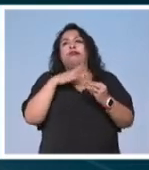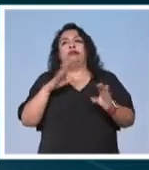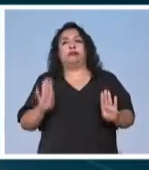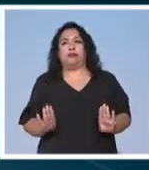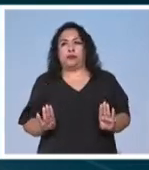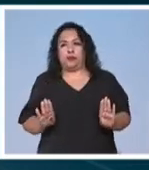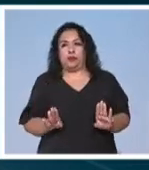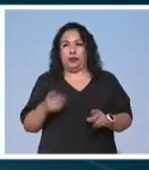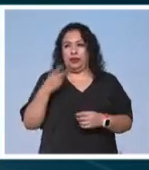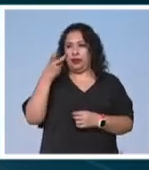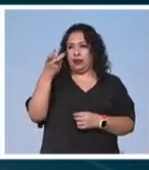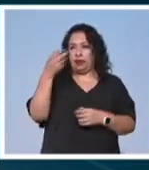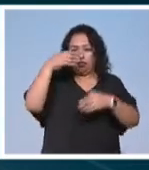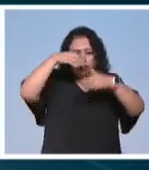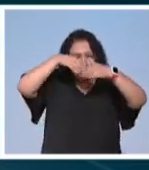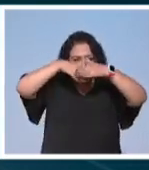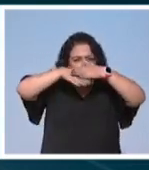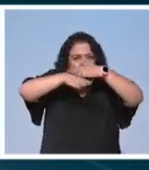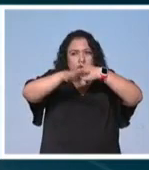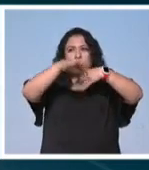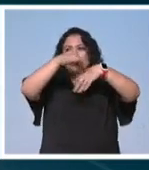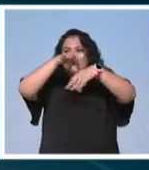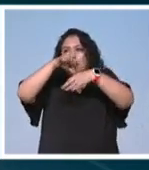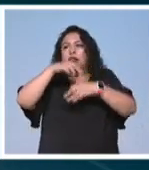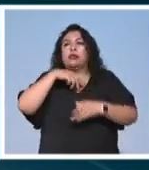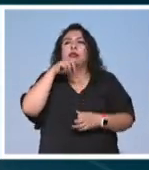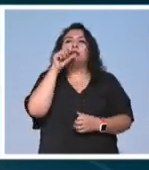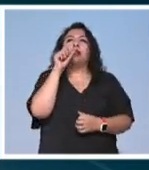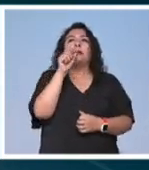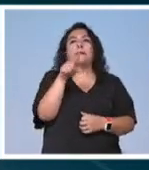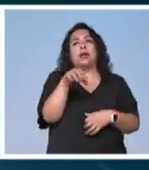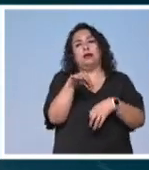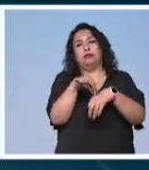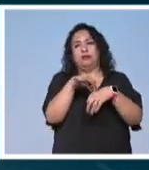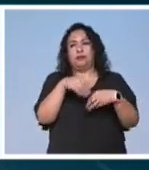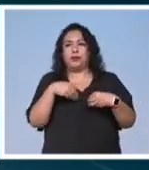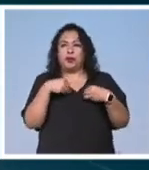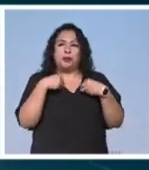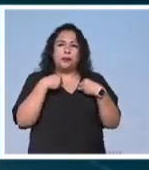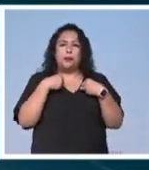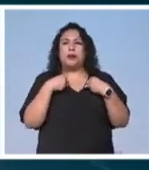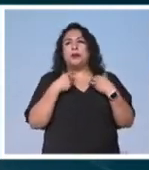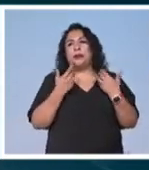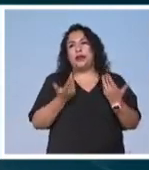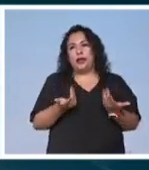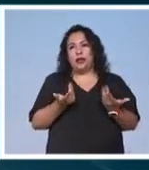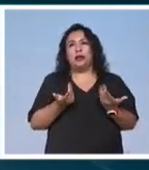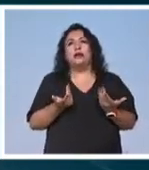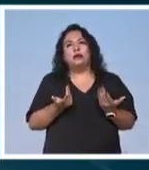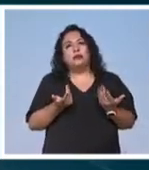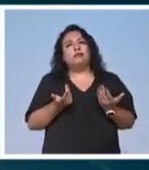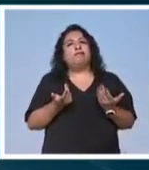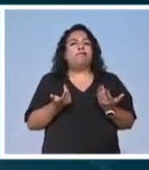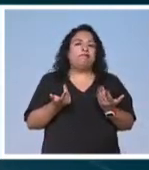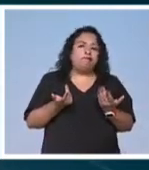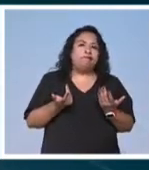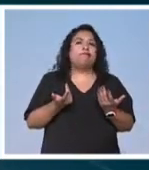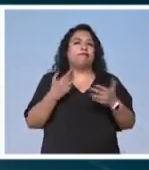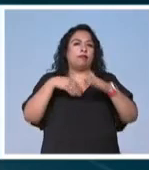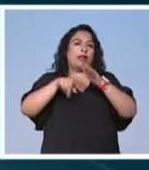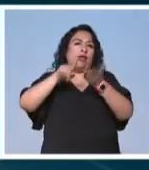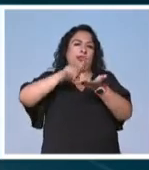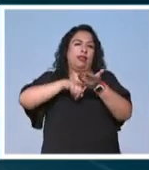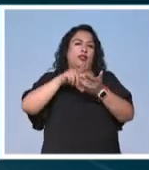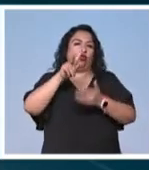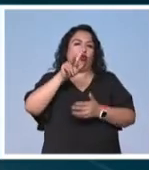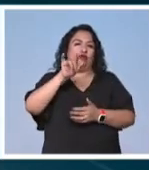aspectos como este, lo de la inmersión y lo de, de alguna forma, pues vivir de una manera, pues, dentro de